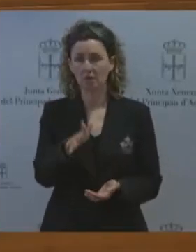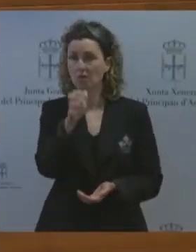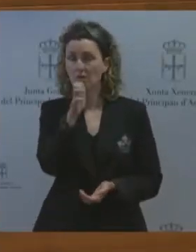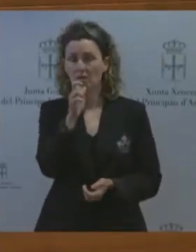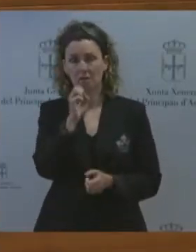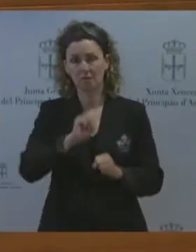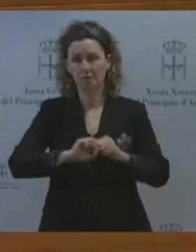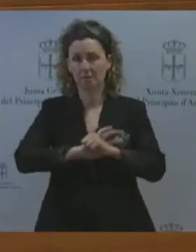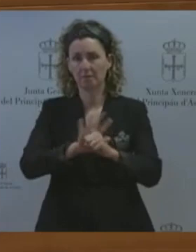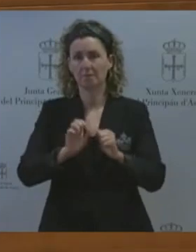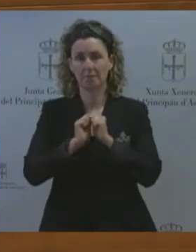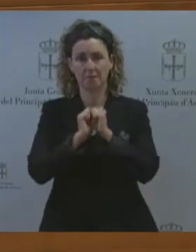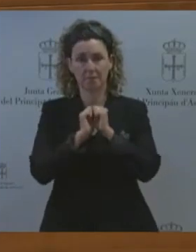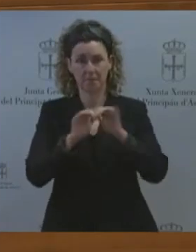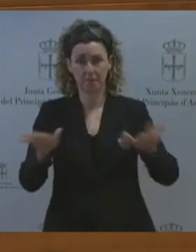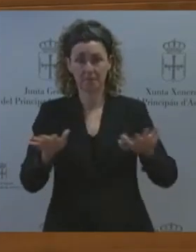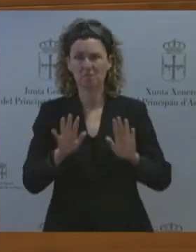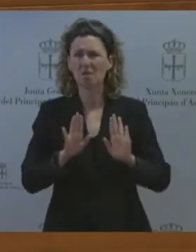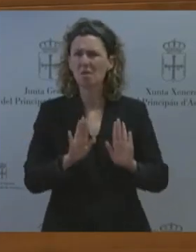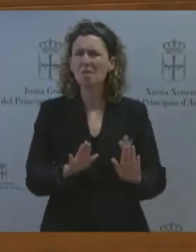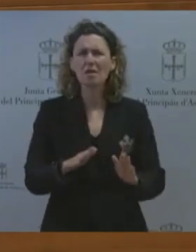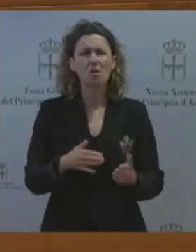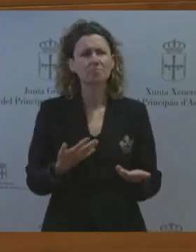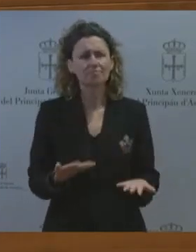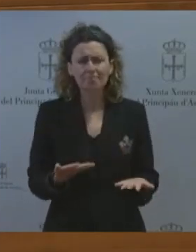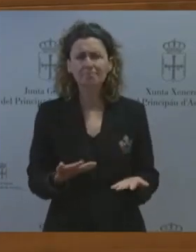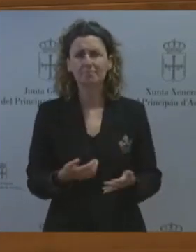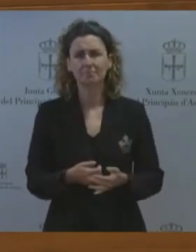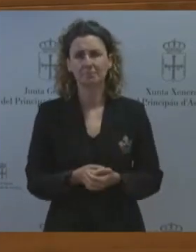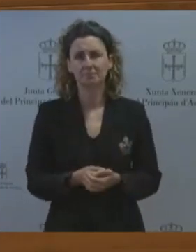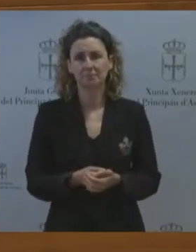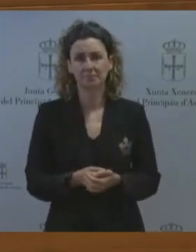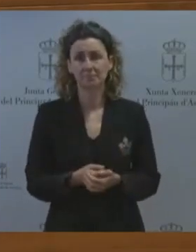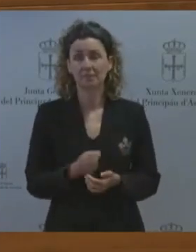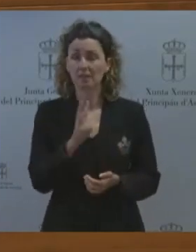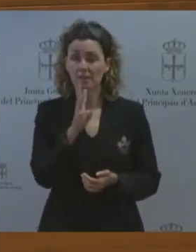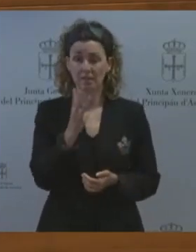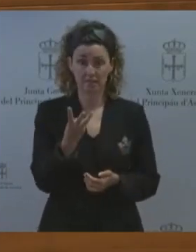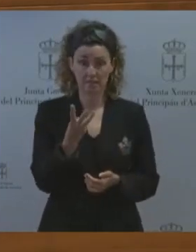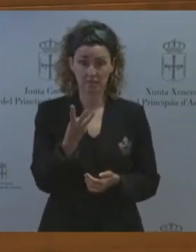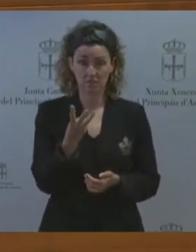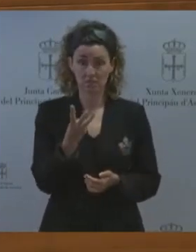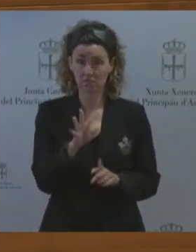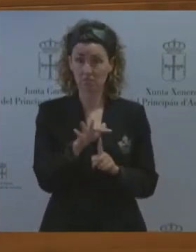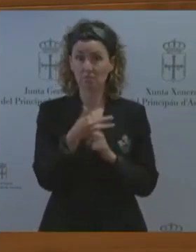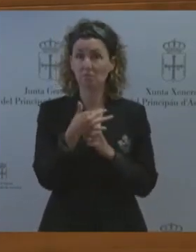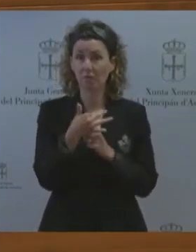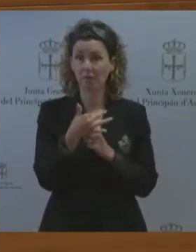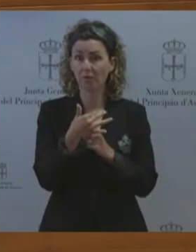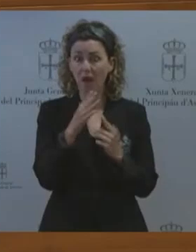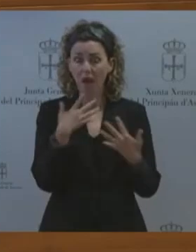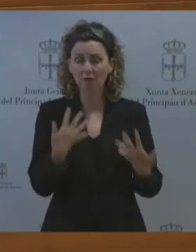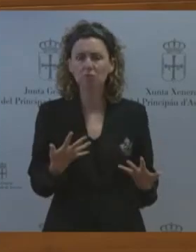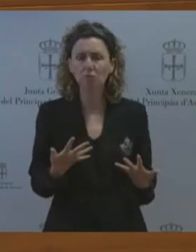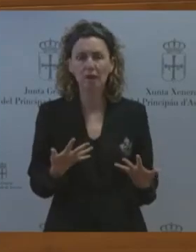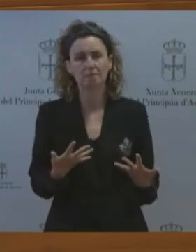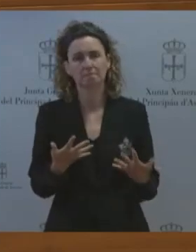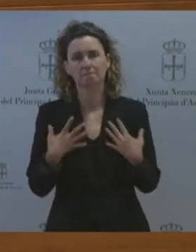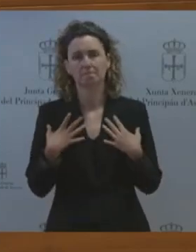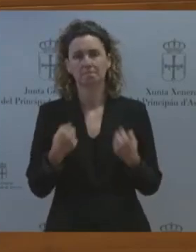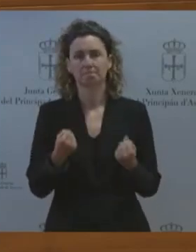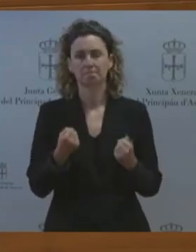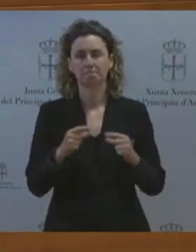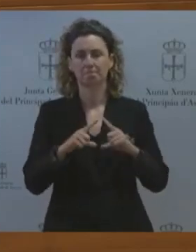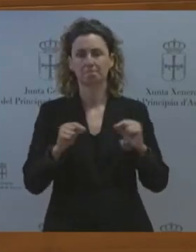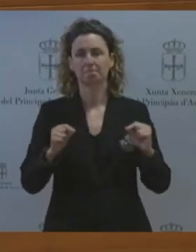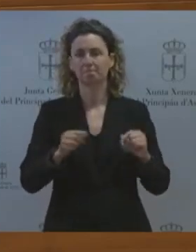justifica en modo alguno casi tres años después la situación en la que se encuentra la sanidad asturiana con una inaceptable fuga